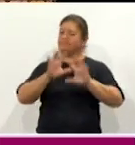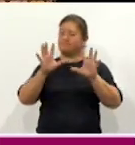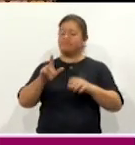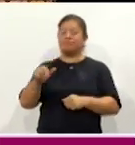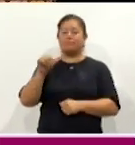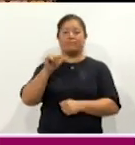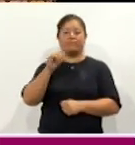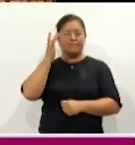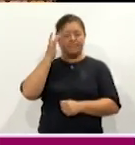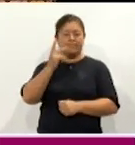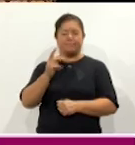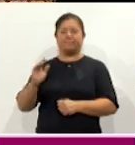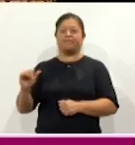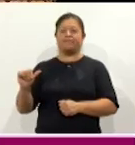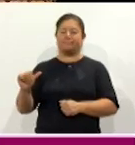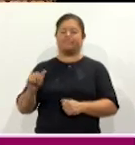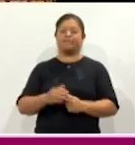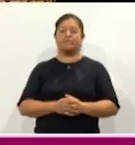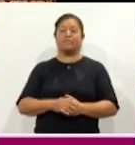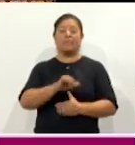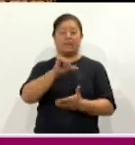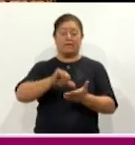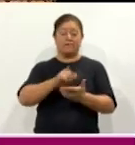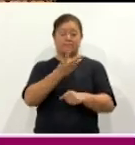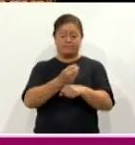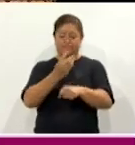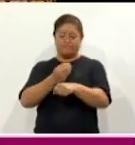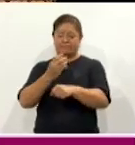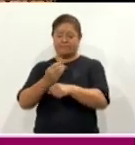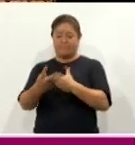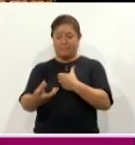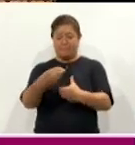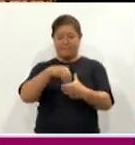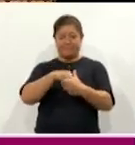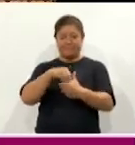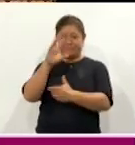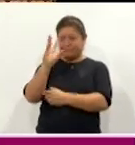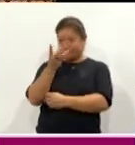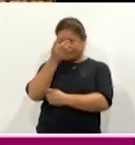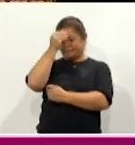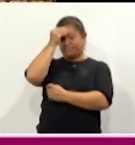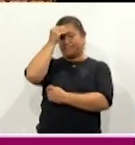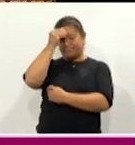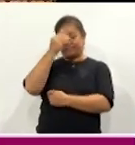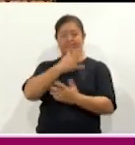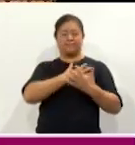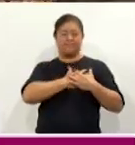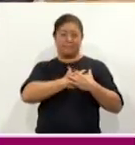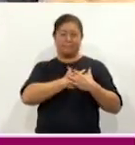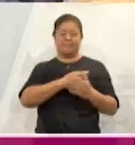Apetatitlán, en donde se construye el centro de rehabilitación, inclusión y autismo Teletón.